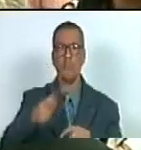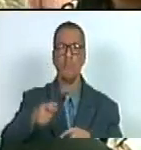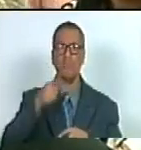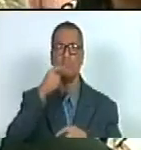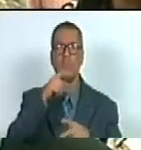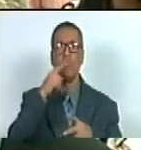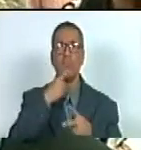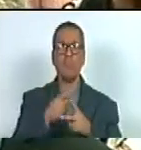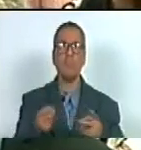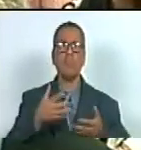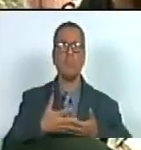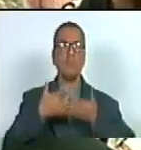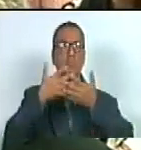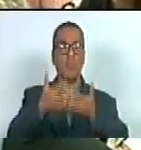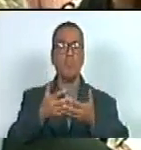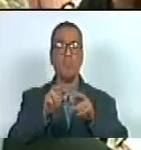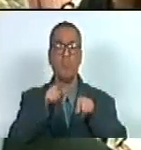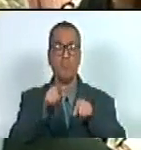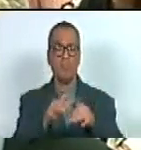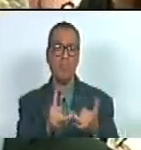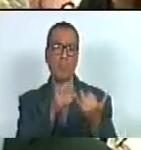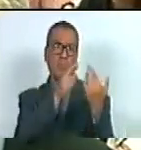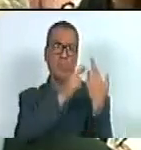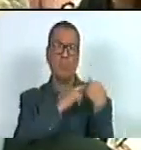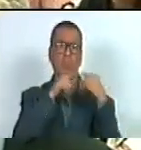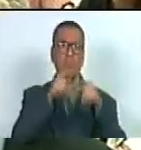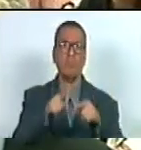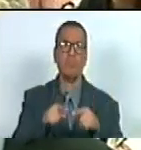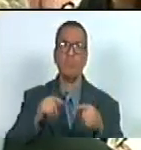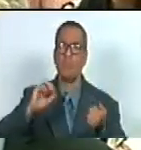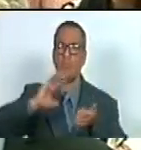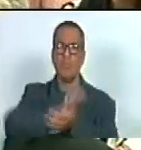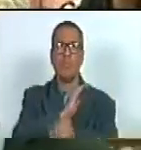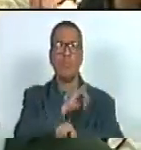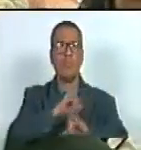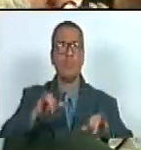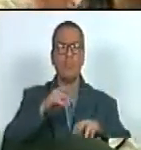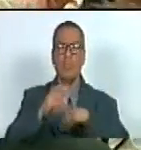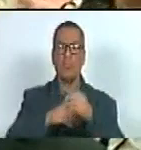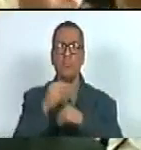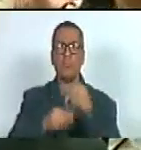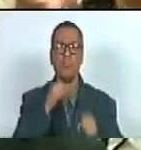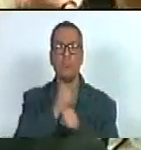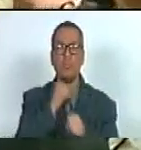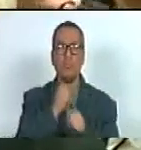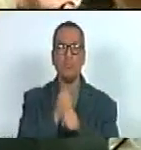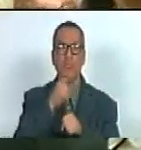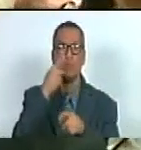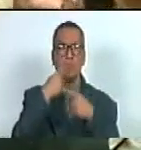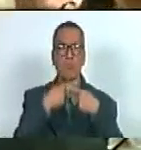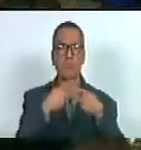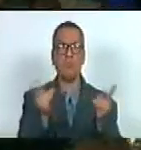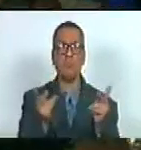que le llevó a esa responsabilidad él sea execrado de ese ejercicio de función pública